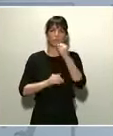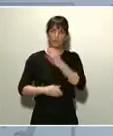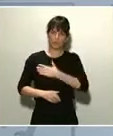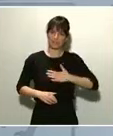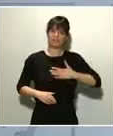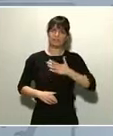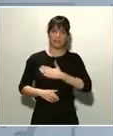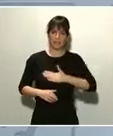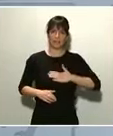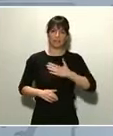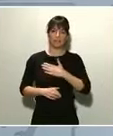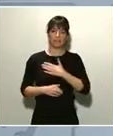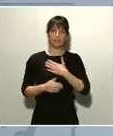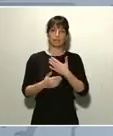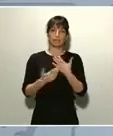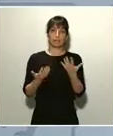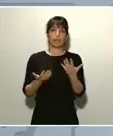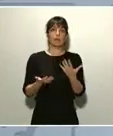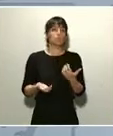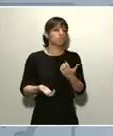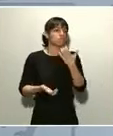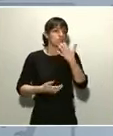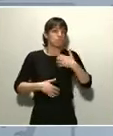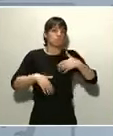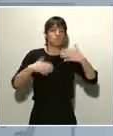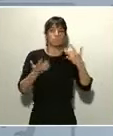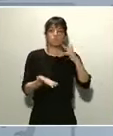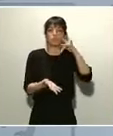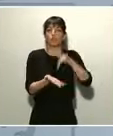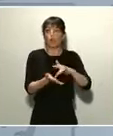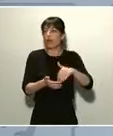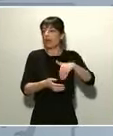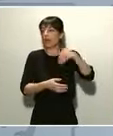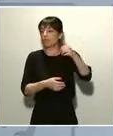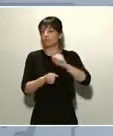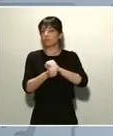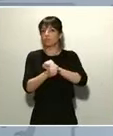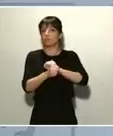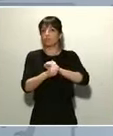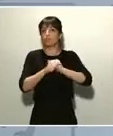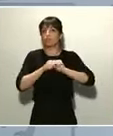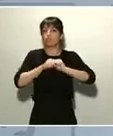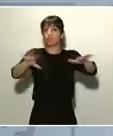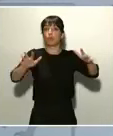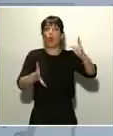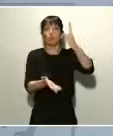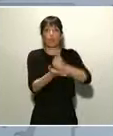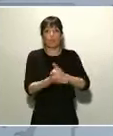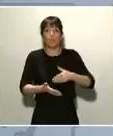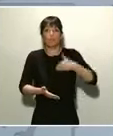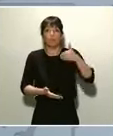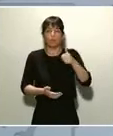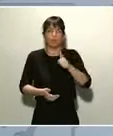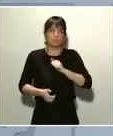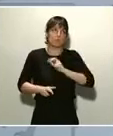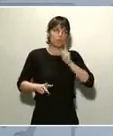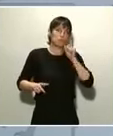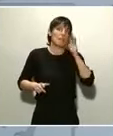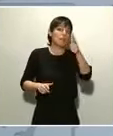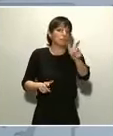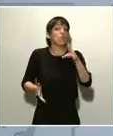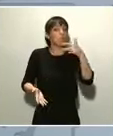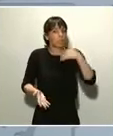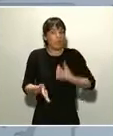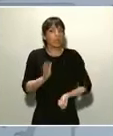ante eventuales pandemias que podamos volver a sufrir en un futuro, esperemos, muy lejano, pues, lógicamente, la sociedad